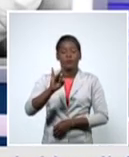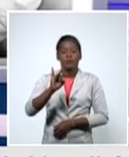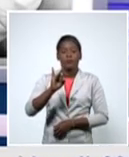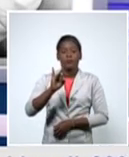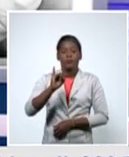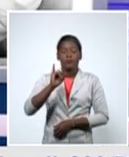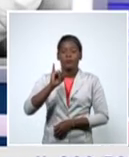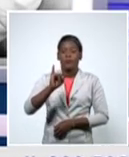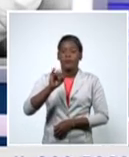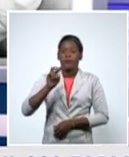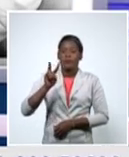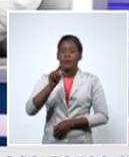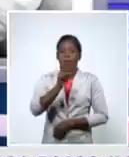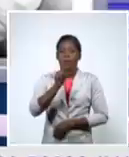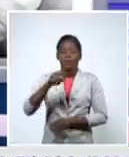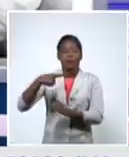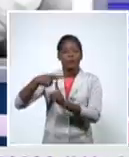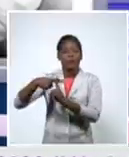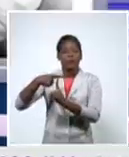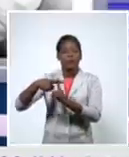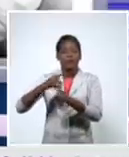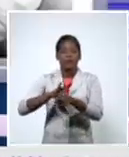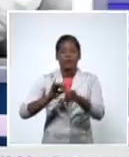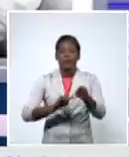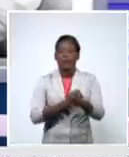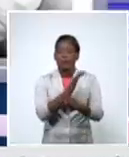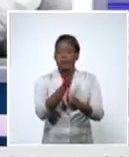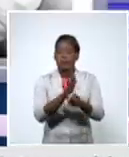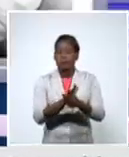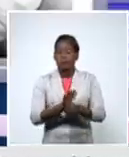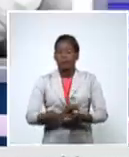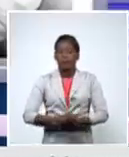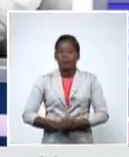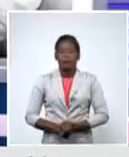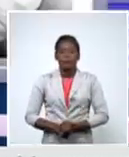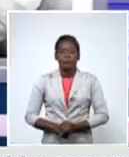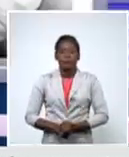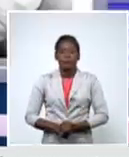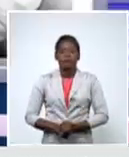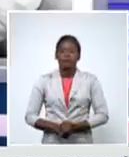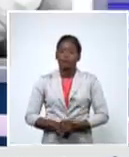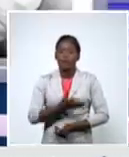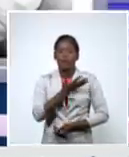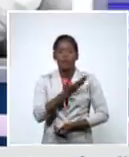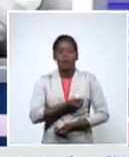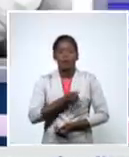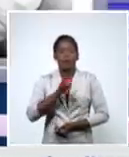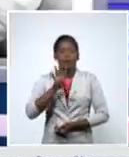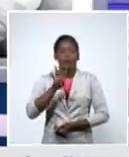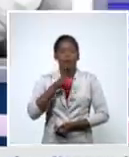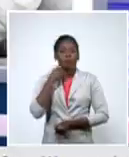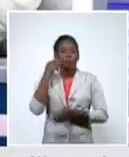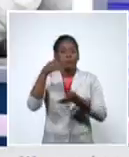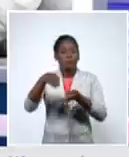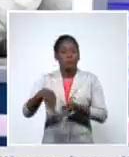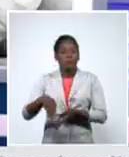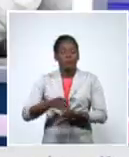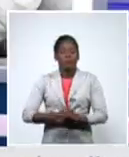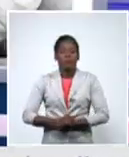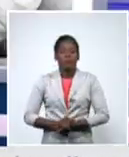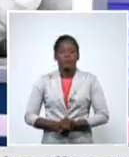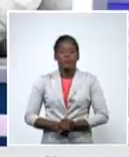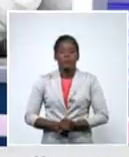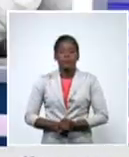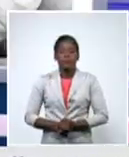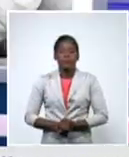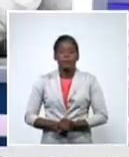762 casos positivos a la COVID-19 y se lamenta el fallecimiento de cuatro personas se